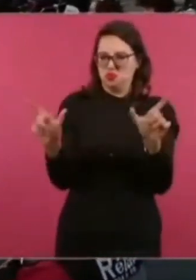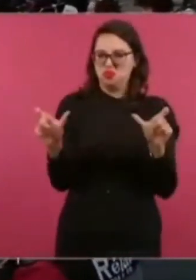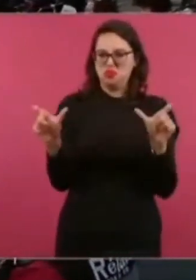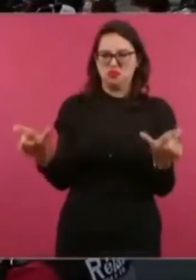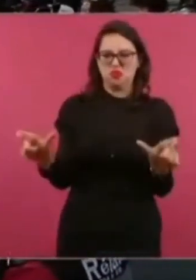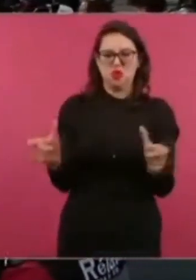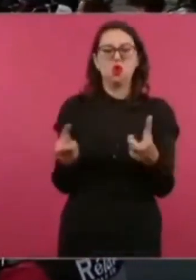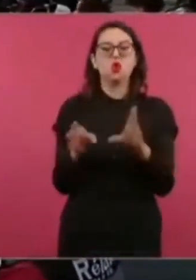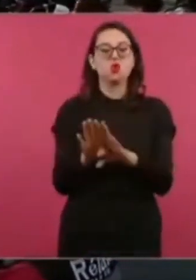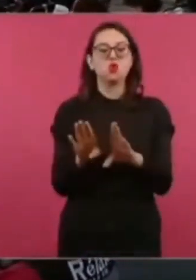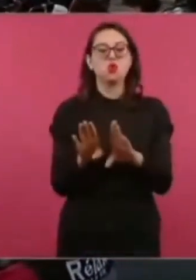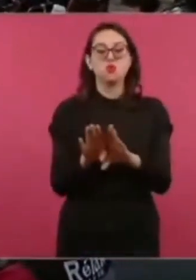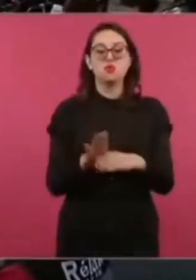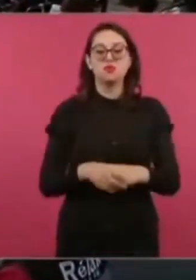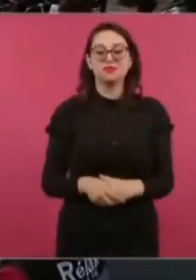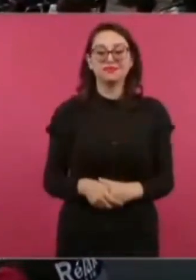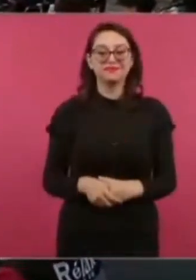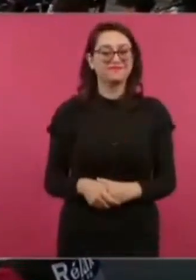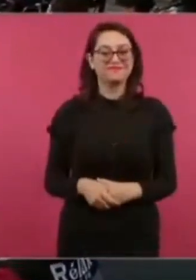Hay que construir